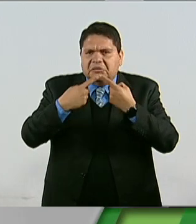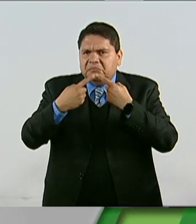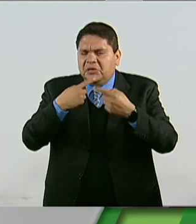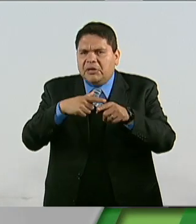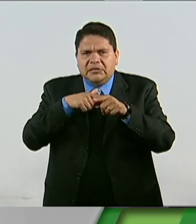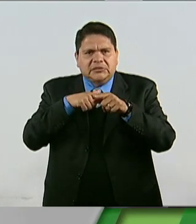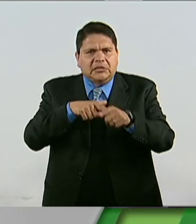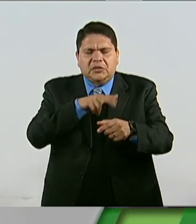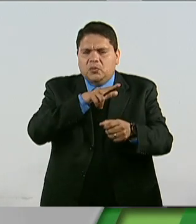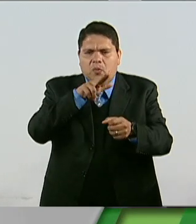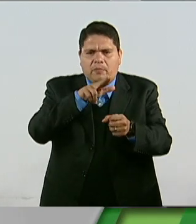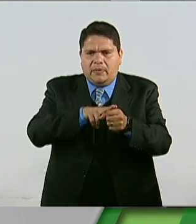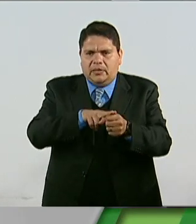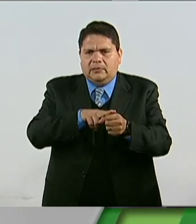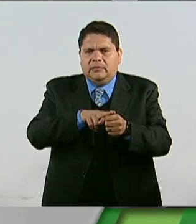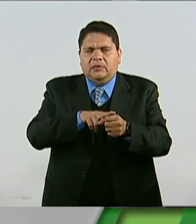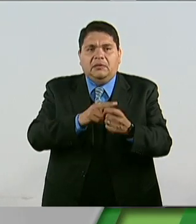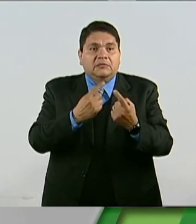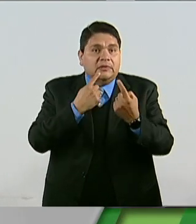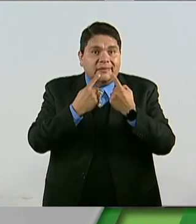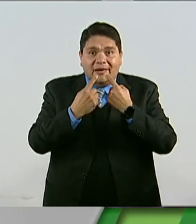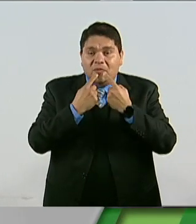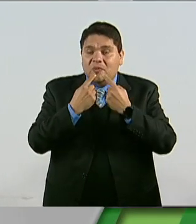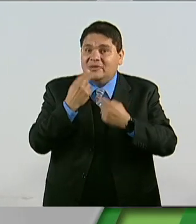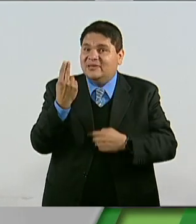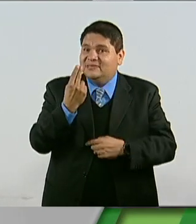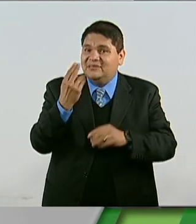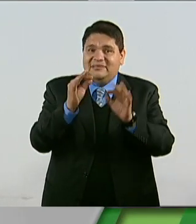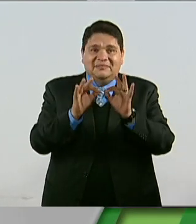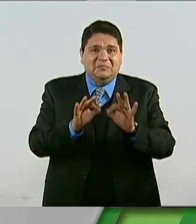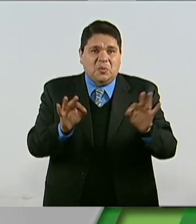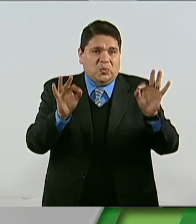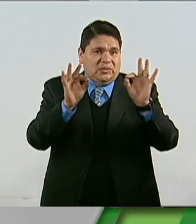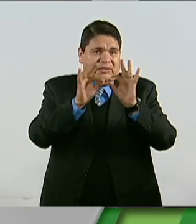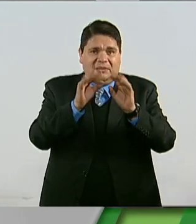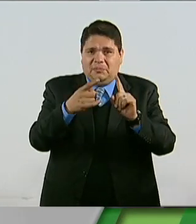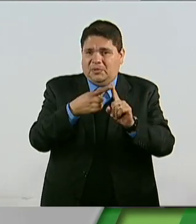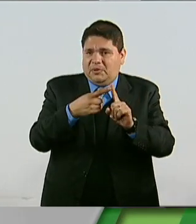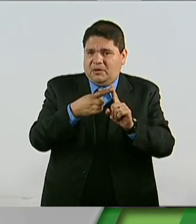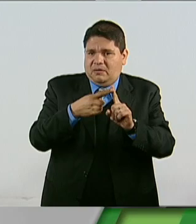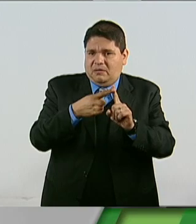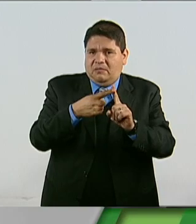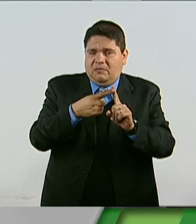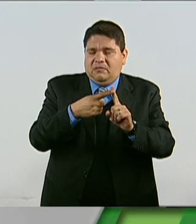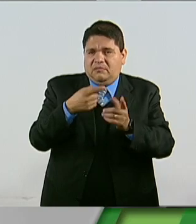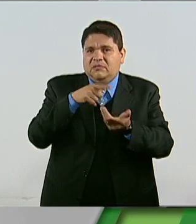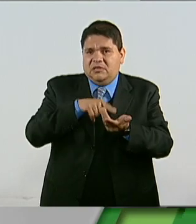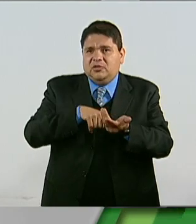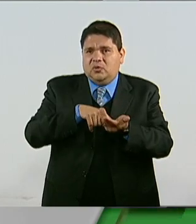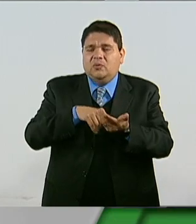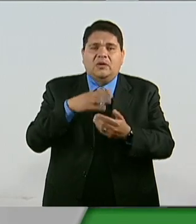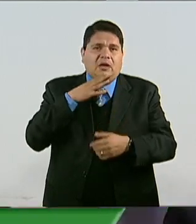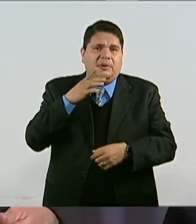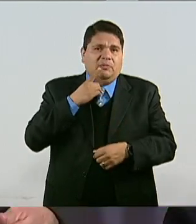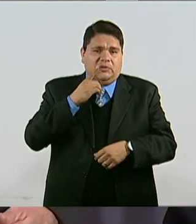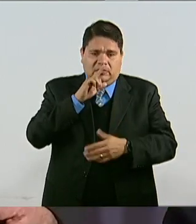es algo primordial en el quehacer legislativo parlamentario.